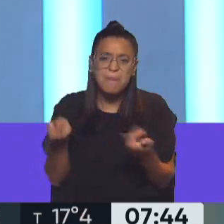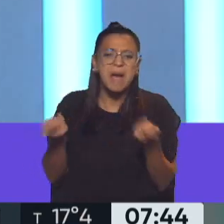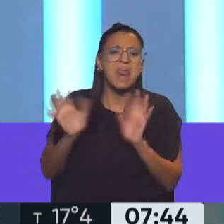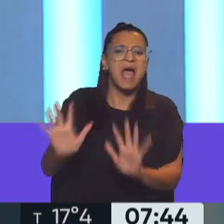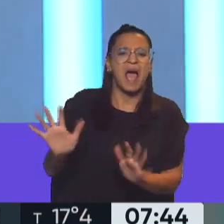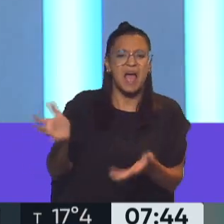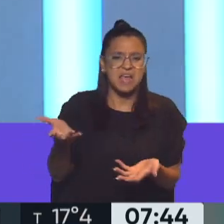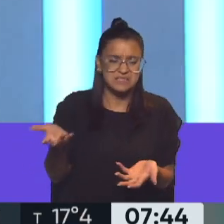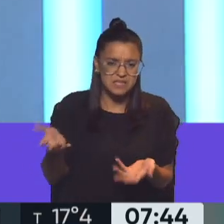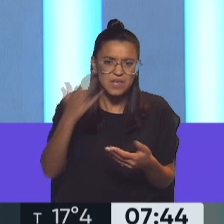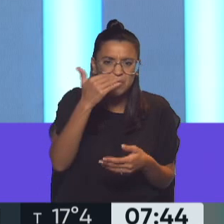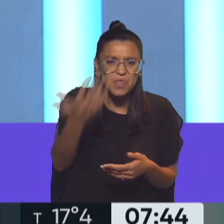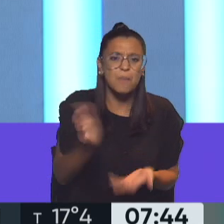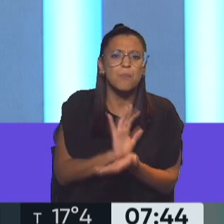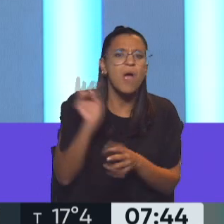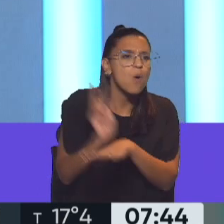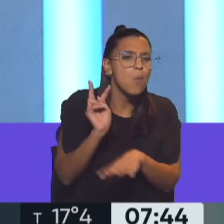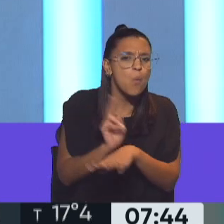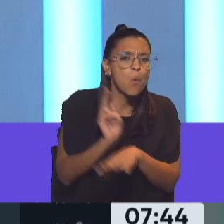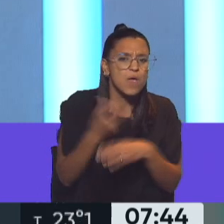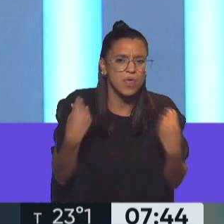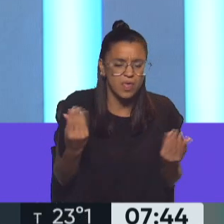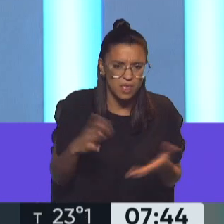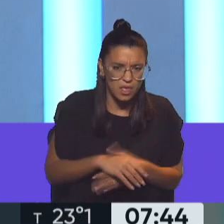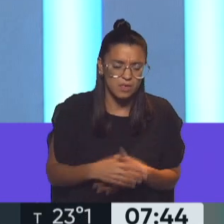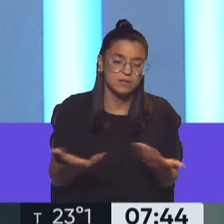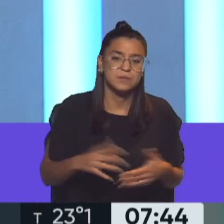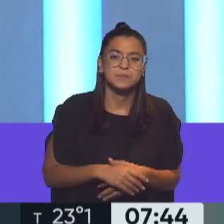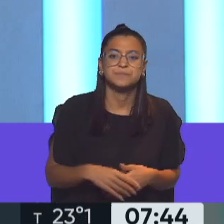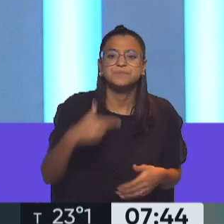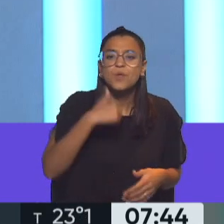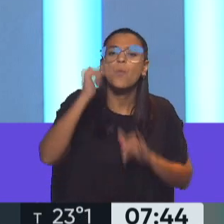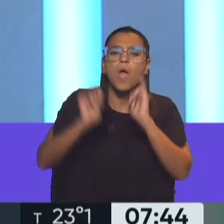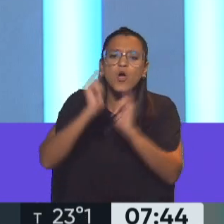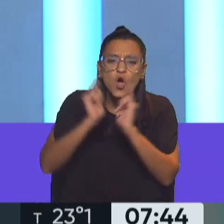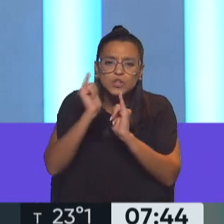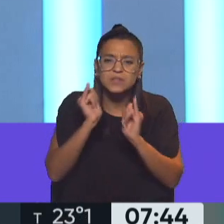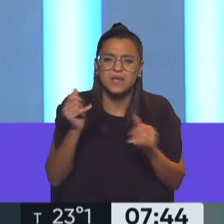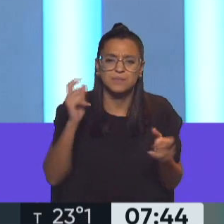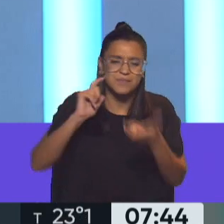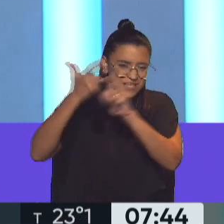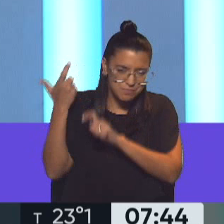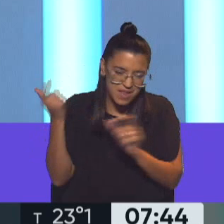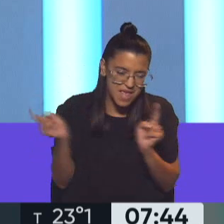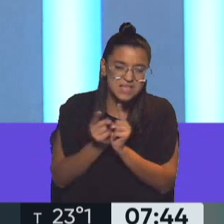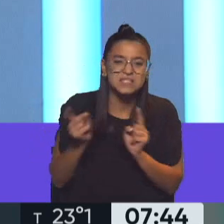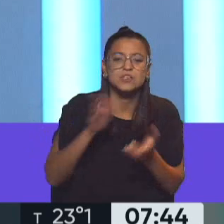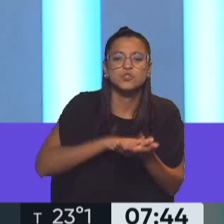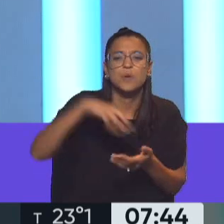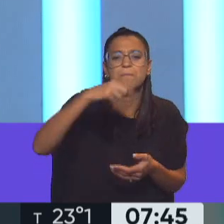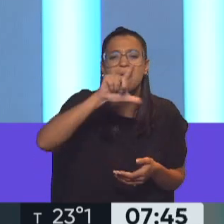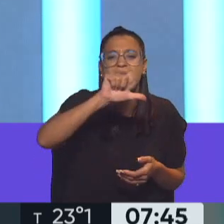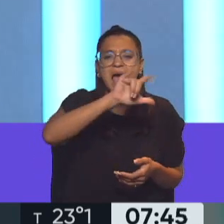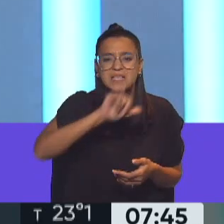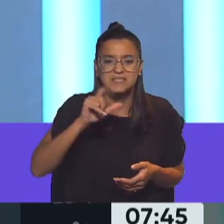impunidad y después tienen tanta cobertura. Por lo que yo lo hice es muy lógico. Le cuento una anécdota respecto de Palazzi, que